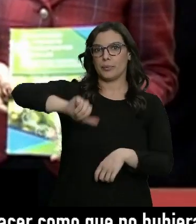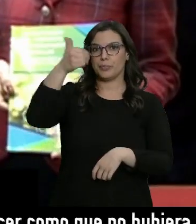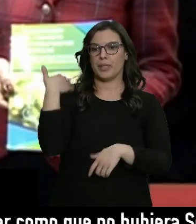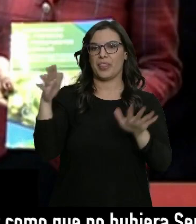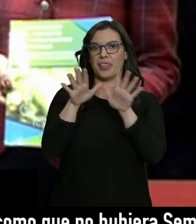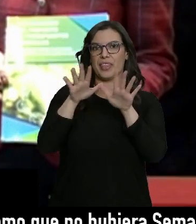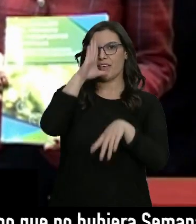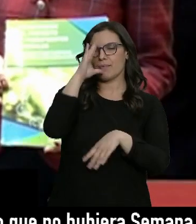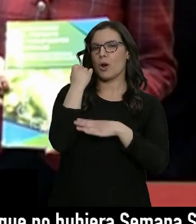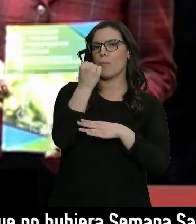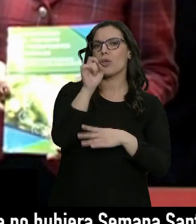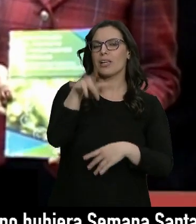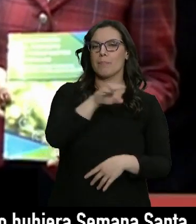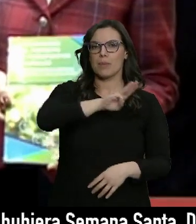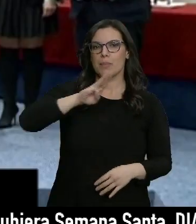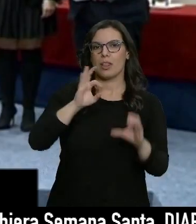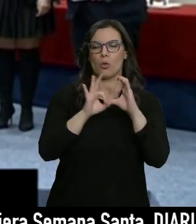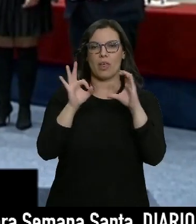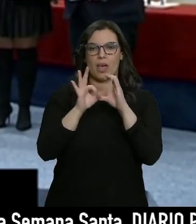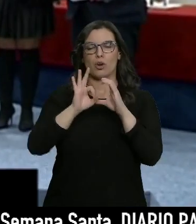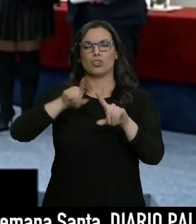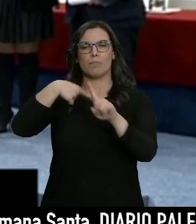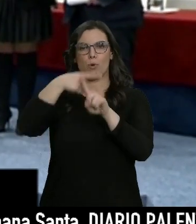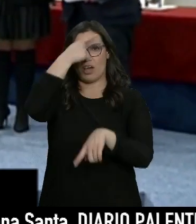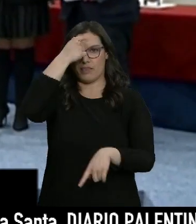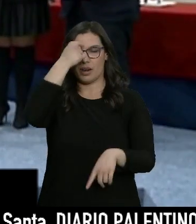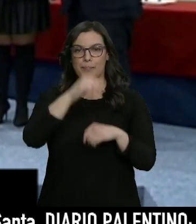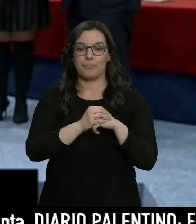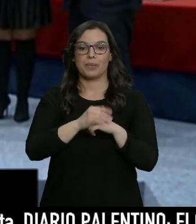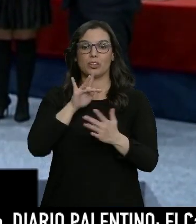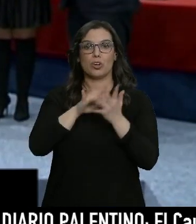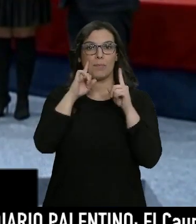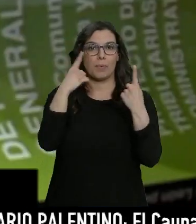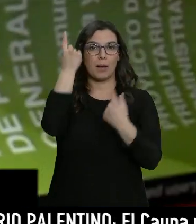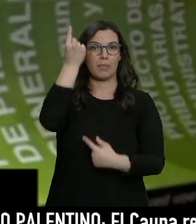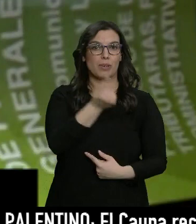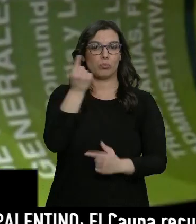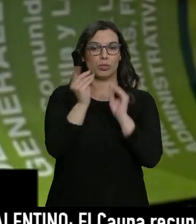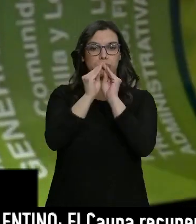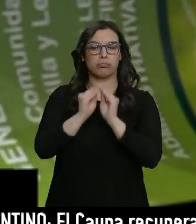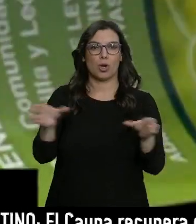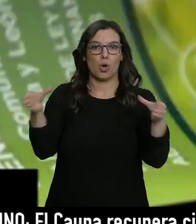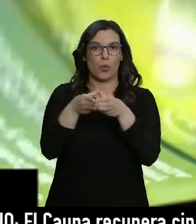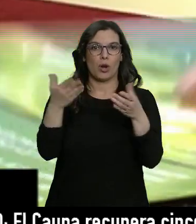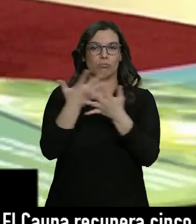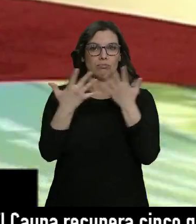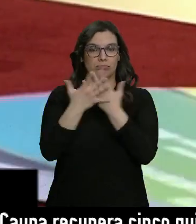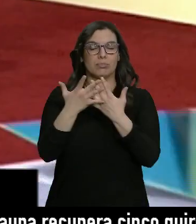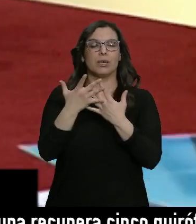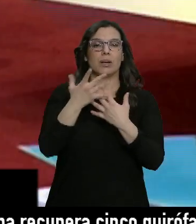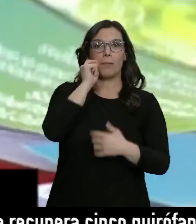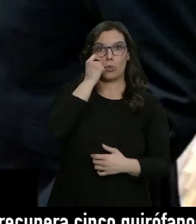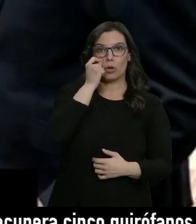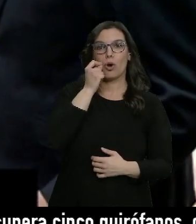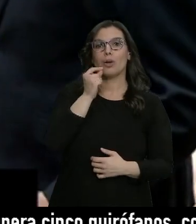febrero con el apoyo de PP, Ciudadanos y por Ávila. Son los primeros presupuestos del Gobierno de Coalición de Fernández Mañueco y superan